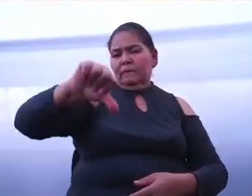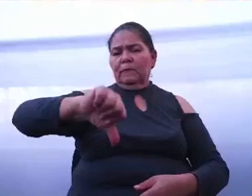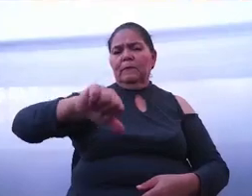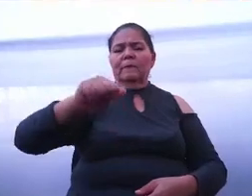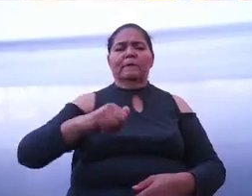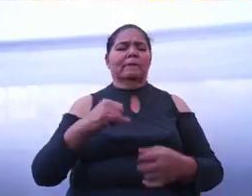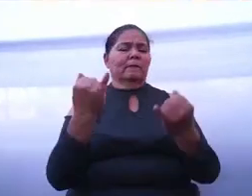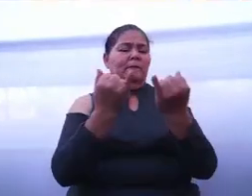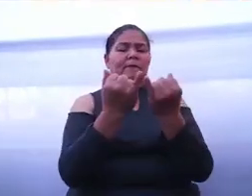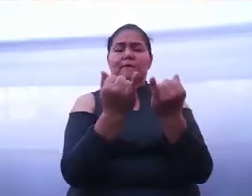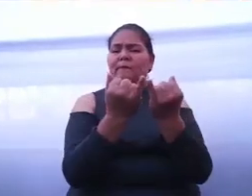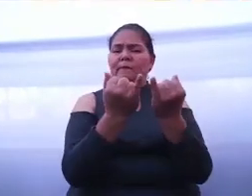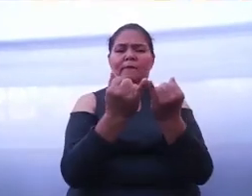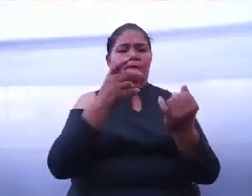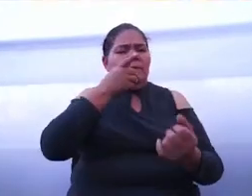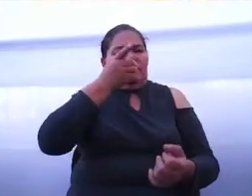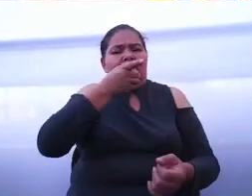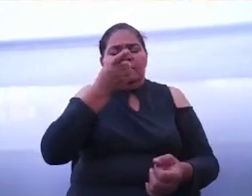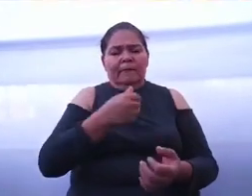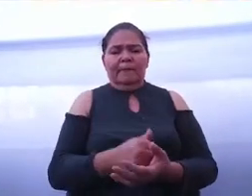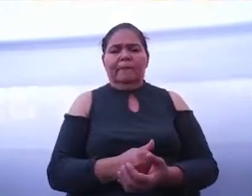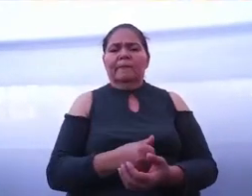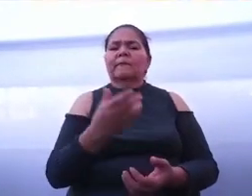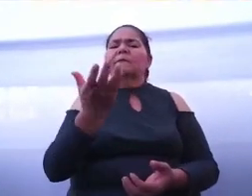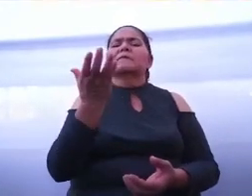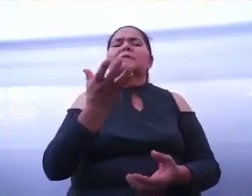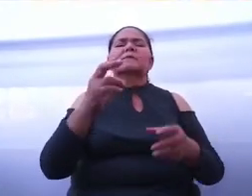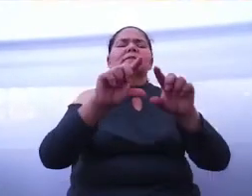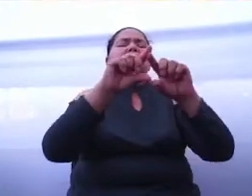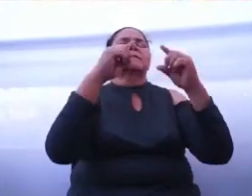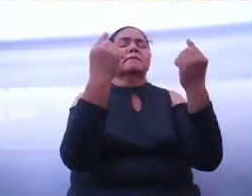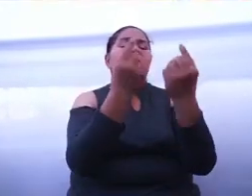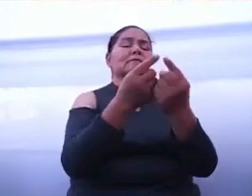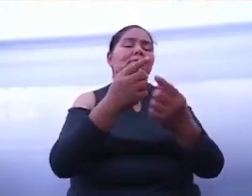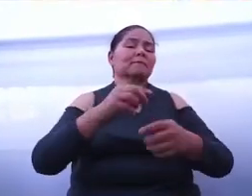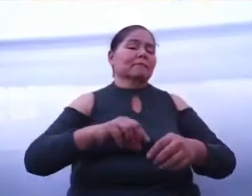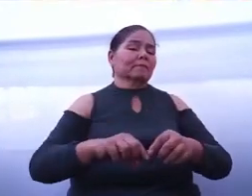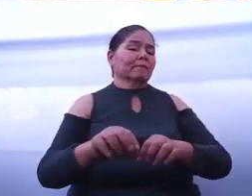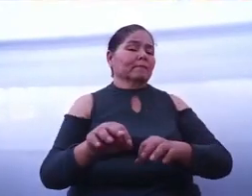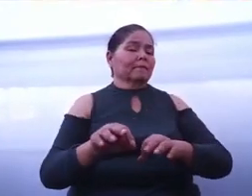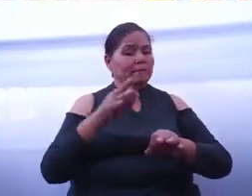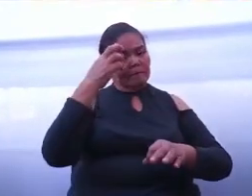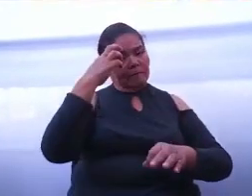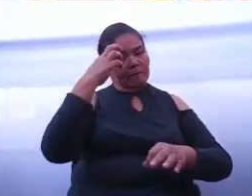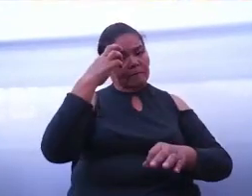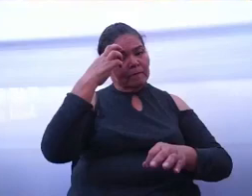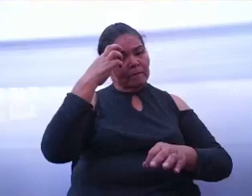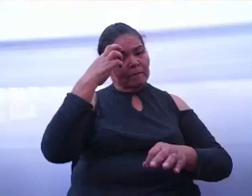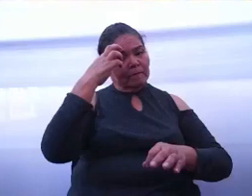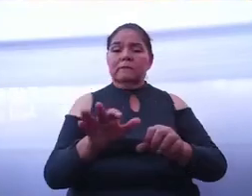reitero, hagamos equipo en favor de los celayenses.